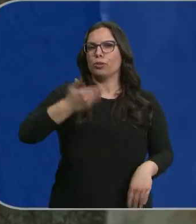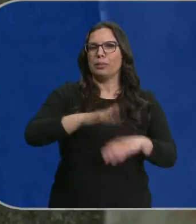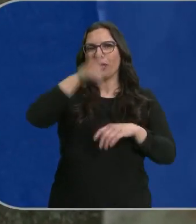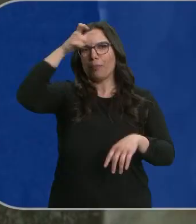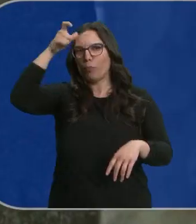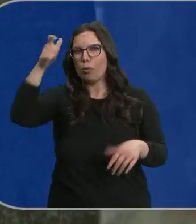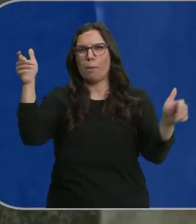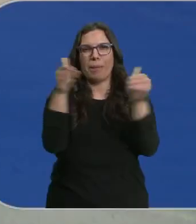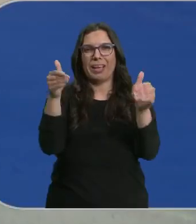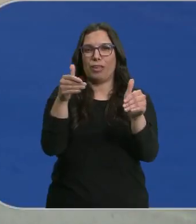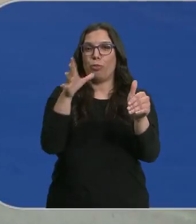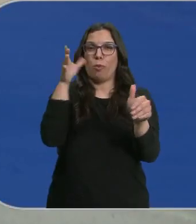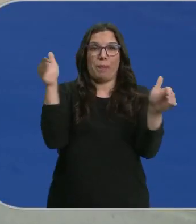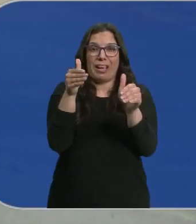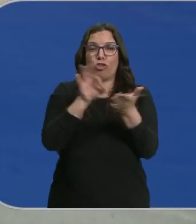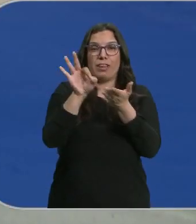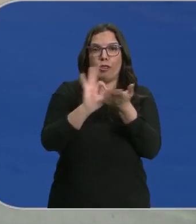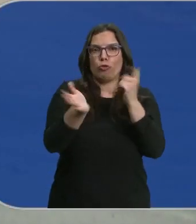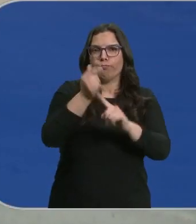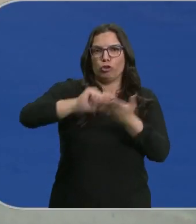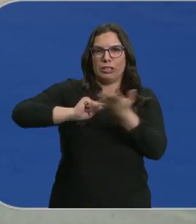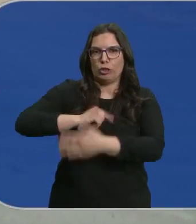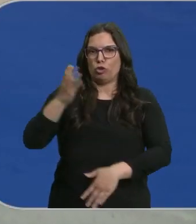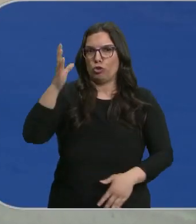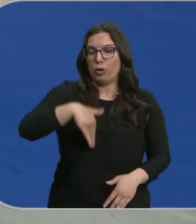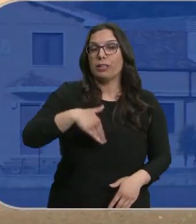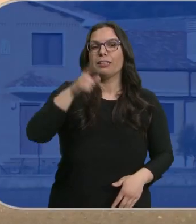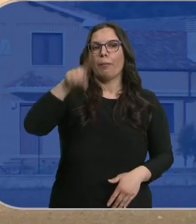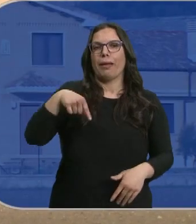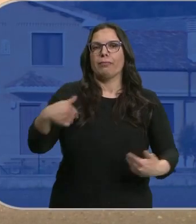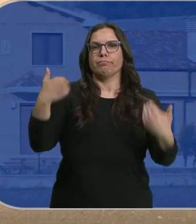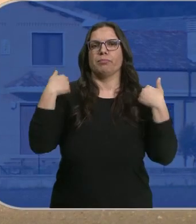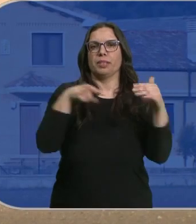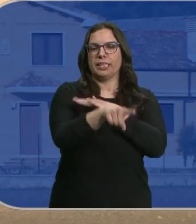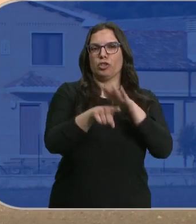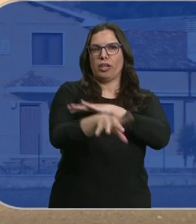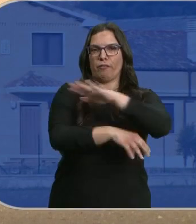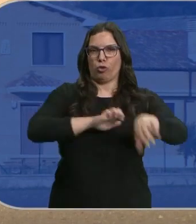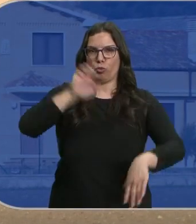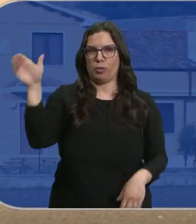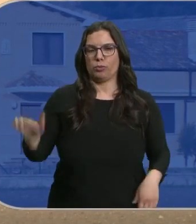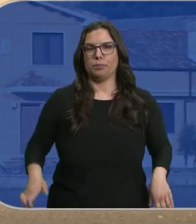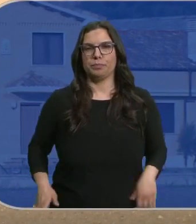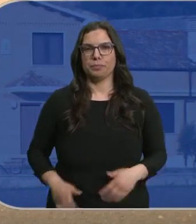pueden acceder a servicios. Además de la competencia en la gestión de fondos como los europeos que tienen estas instituciones.